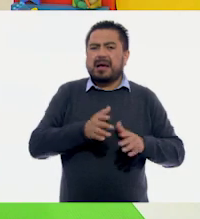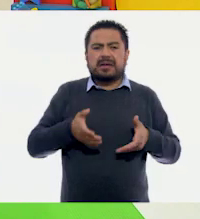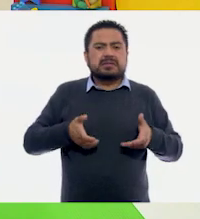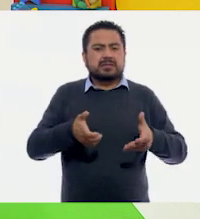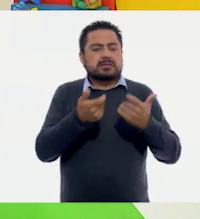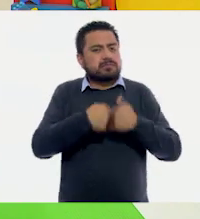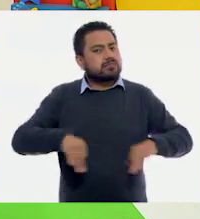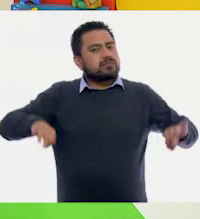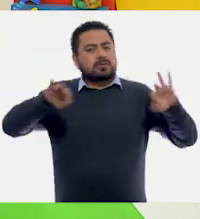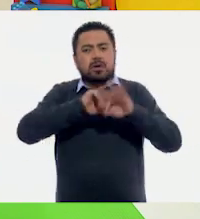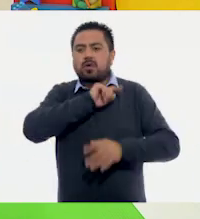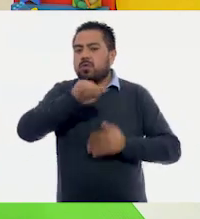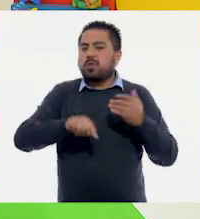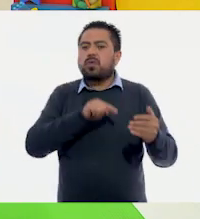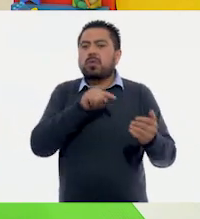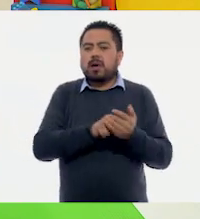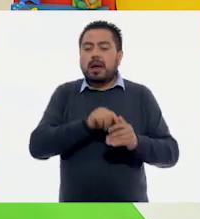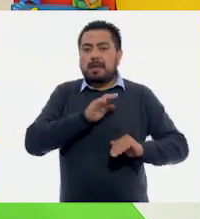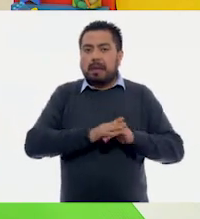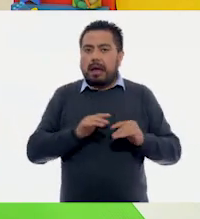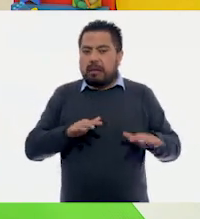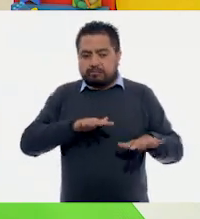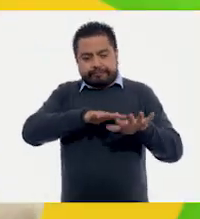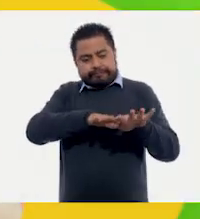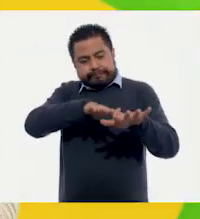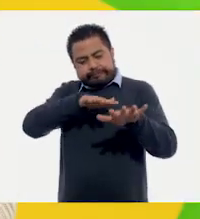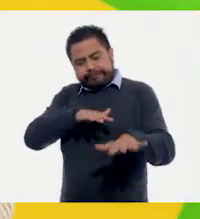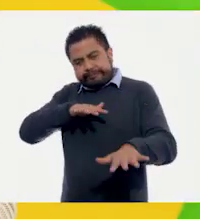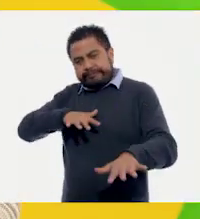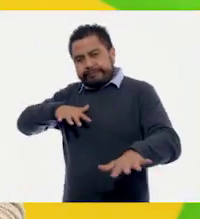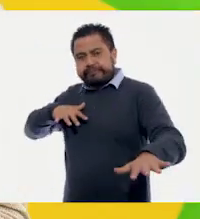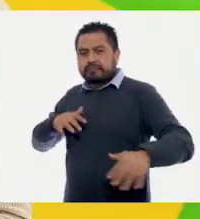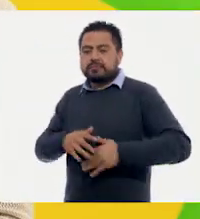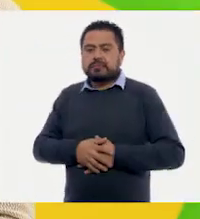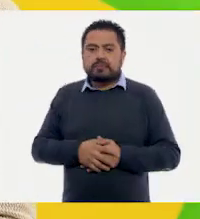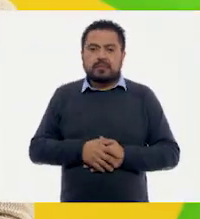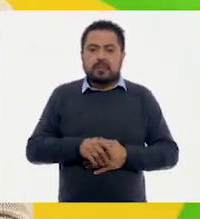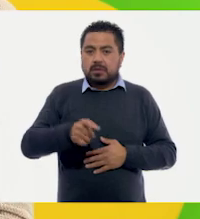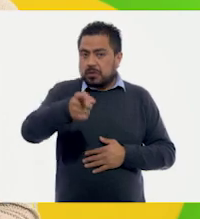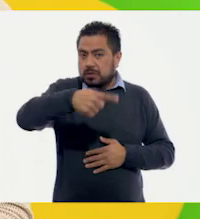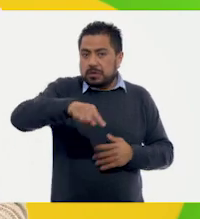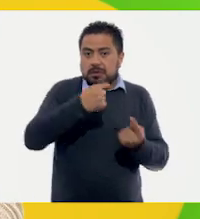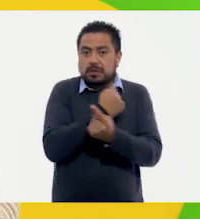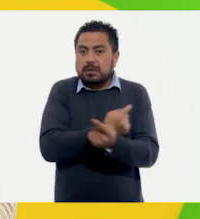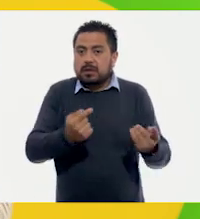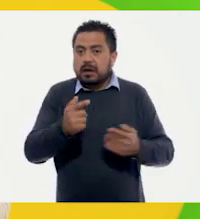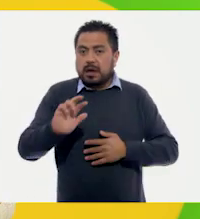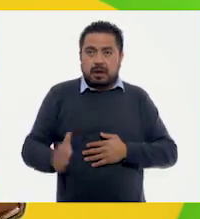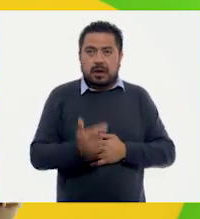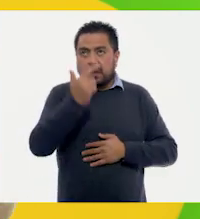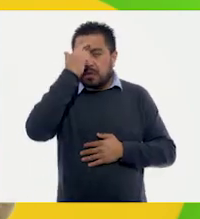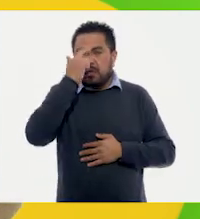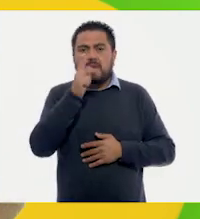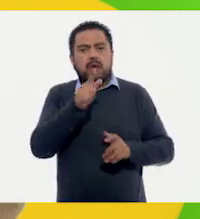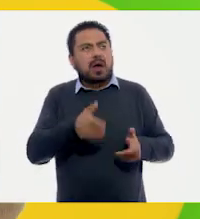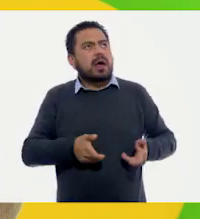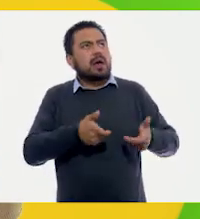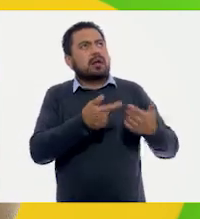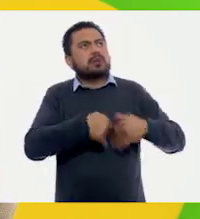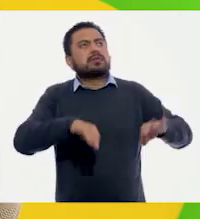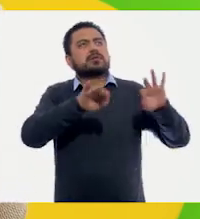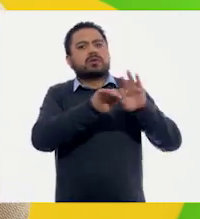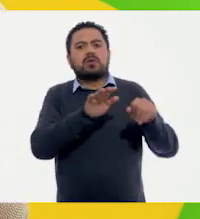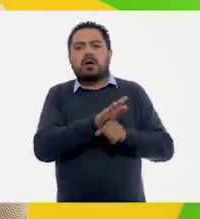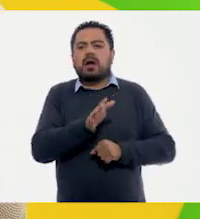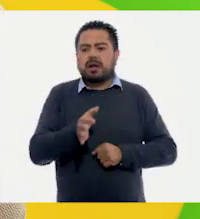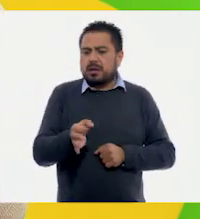importantes en un lugar y muy transitadas. Ustedes, niñas y niños, ¿recuerdan alguna calle muy importante